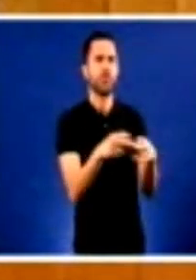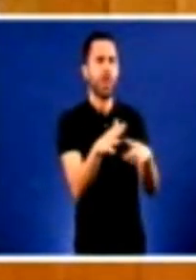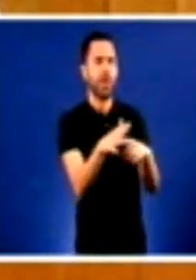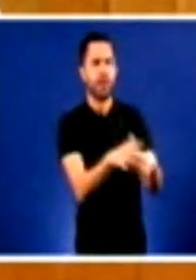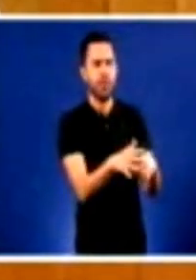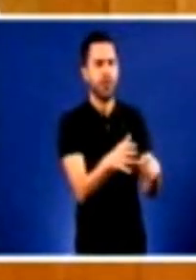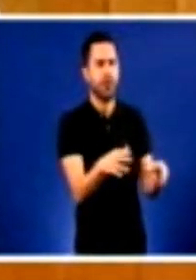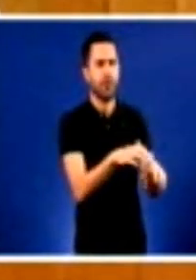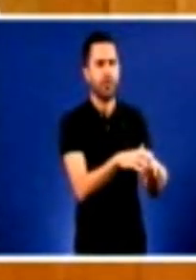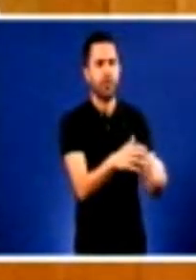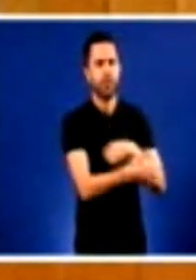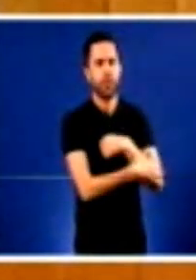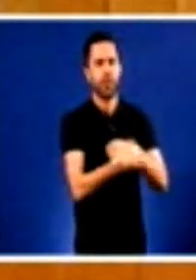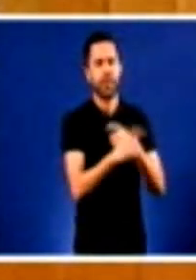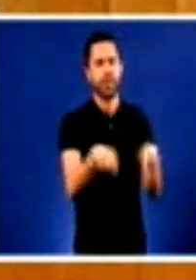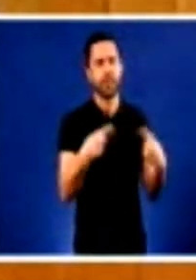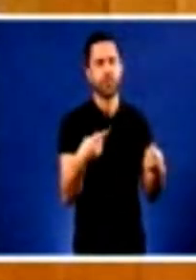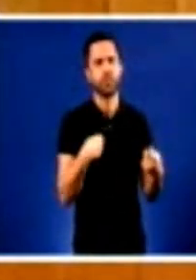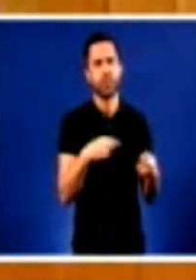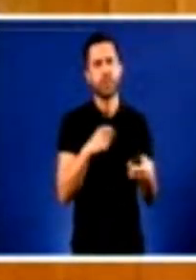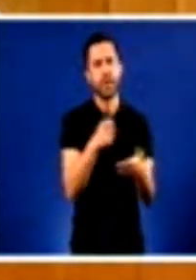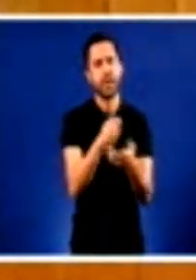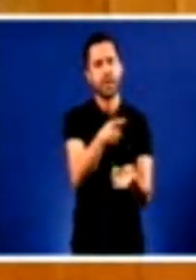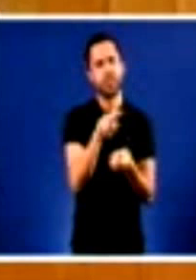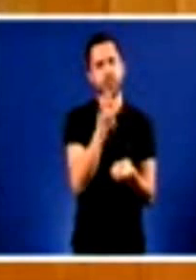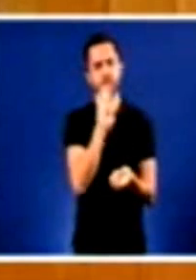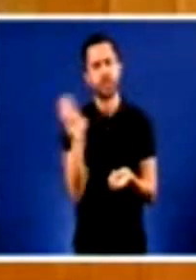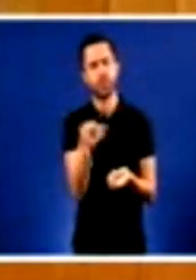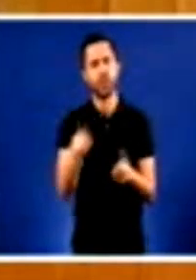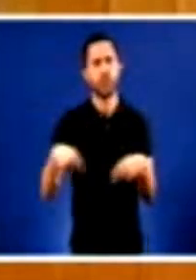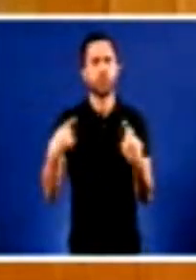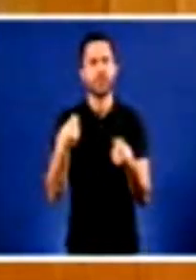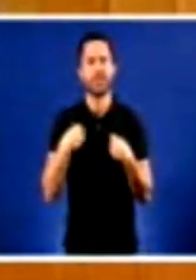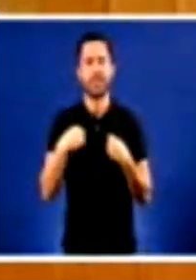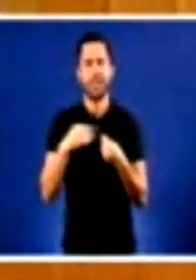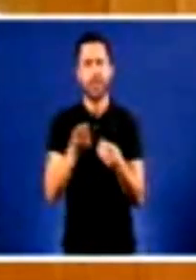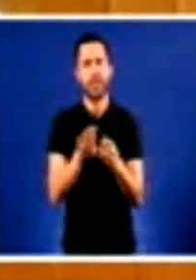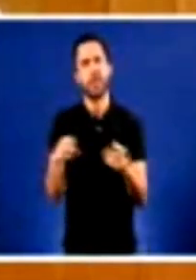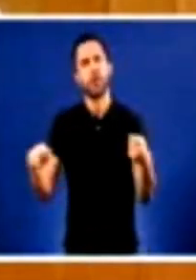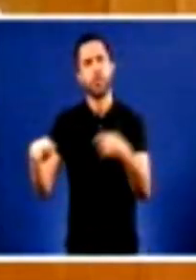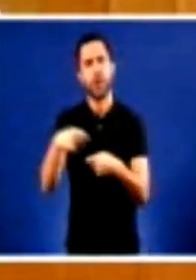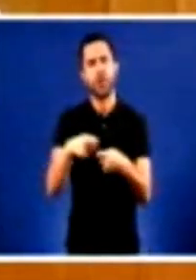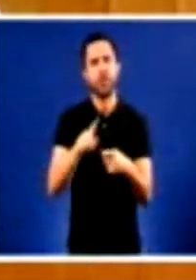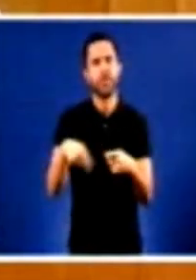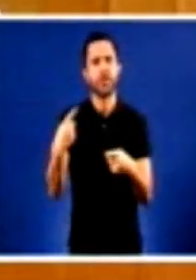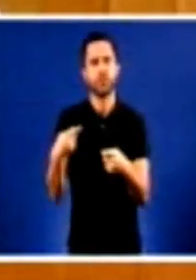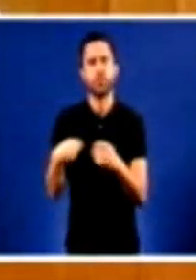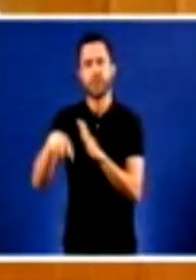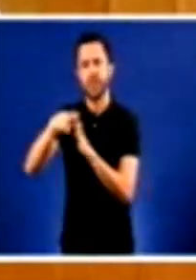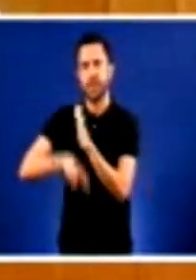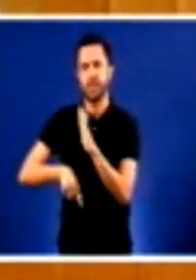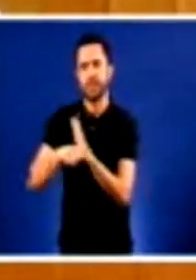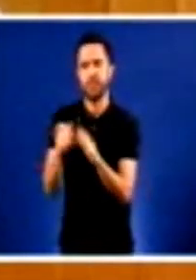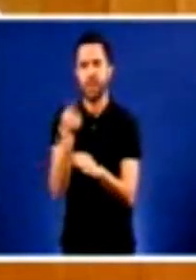indiretos, despois introduce os copagos na sanidade, despois elimina os medicamentos da lista de medicamentos financiados por a